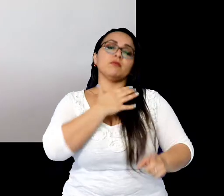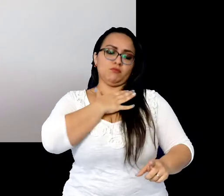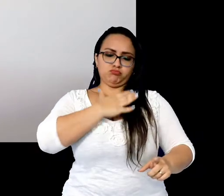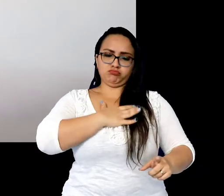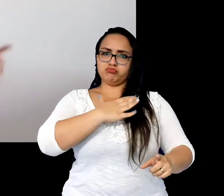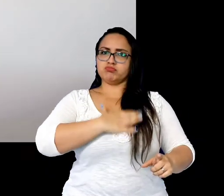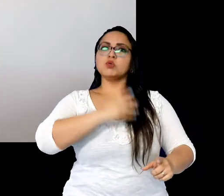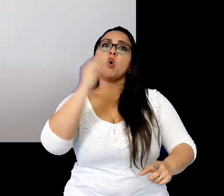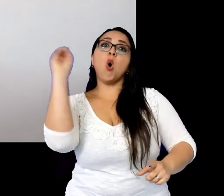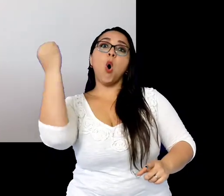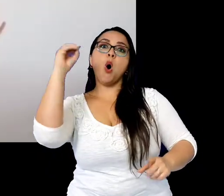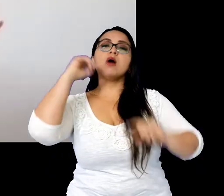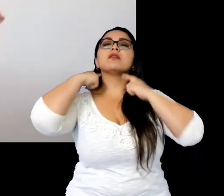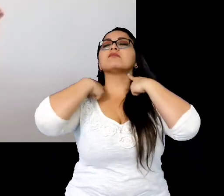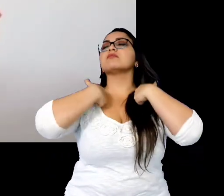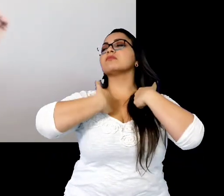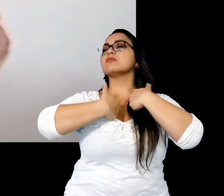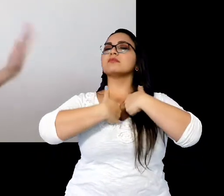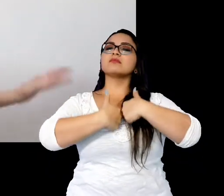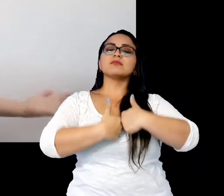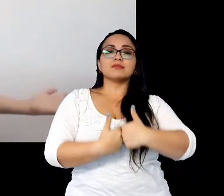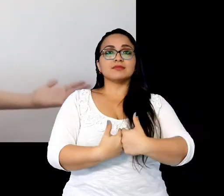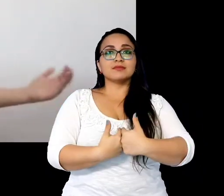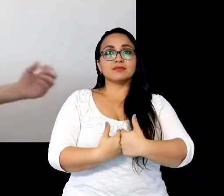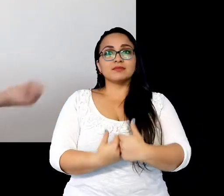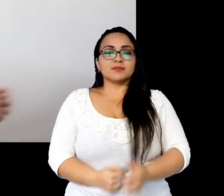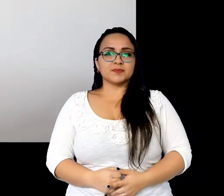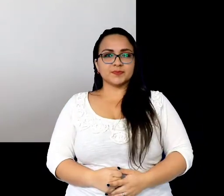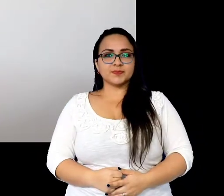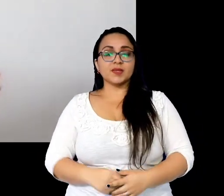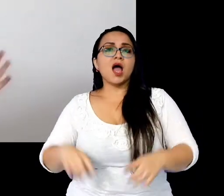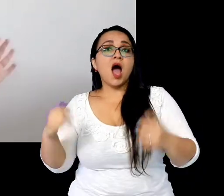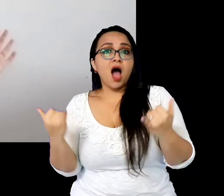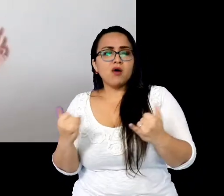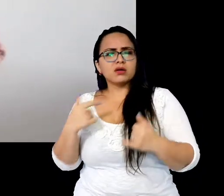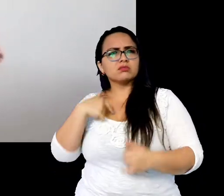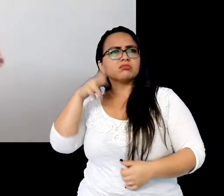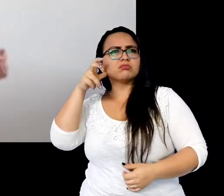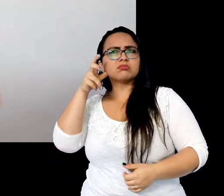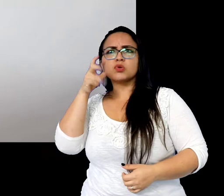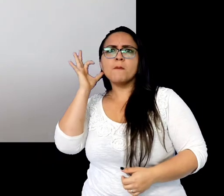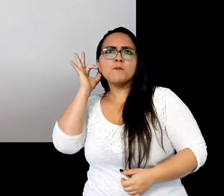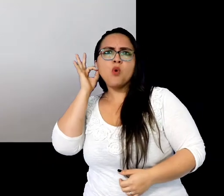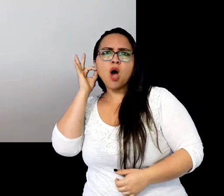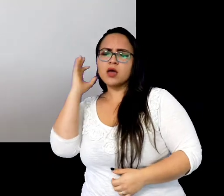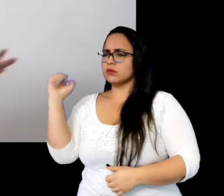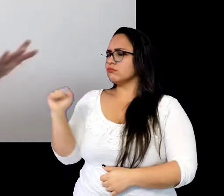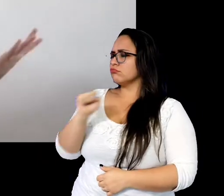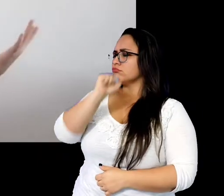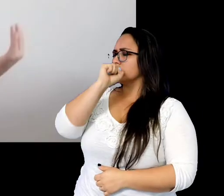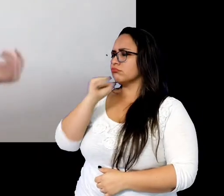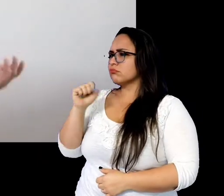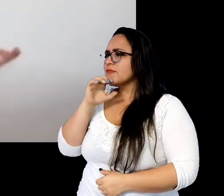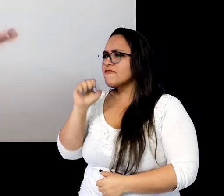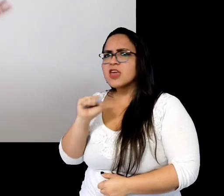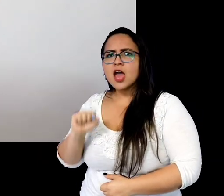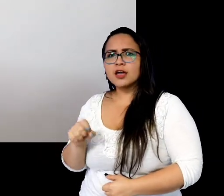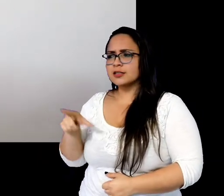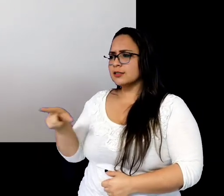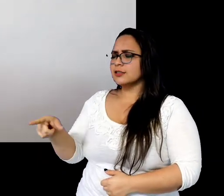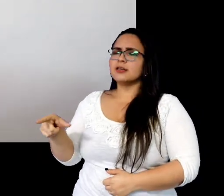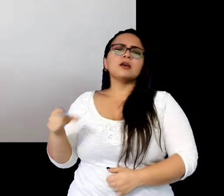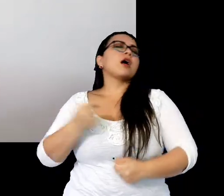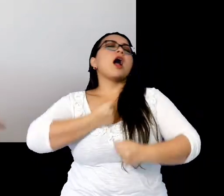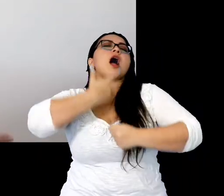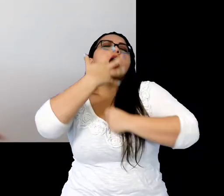cuellos. Ahora se escucha la angelical melodía de una señora cantando. Sus historias son sobre sus